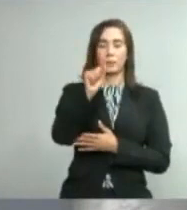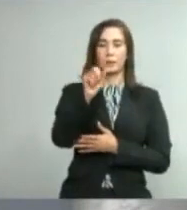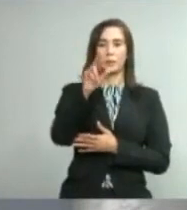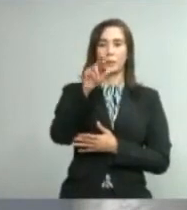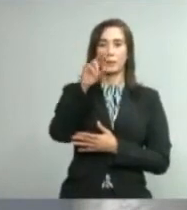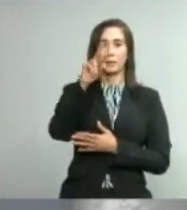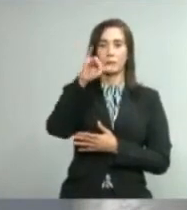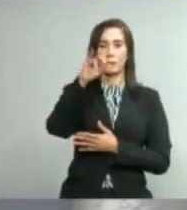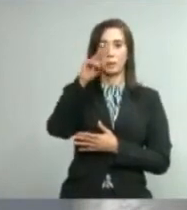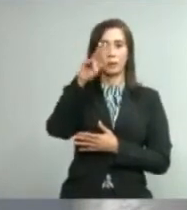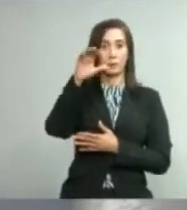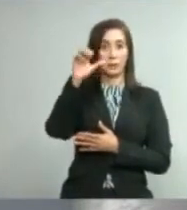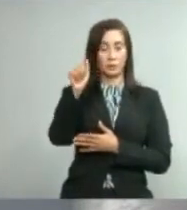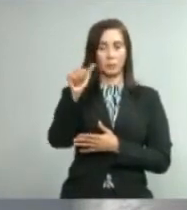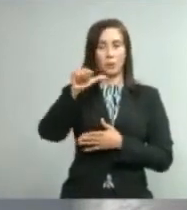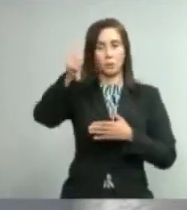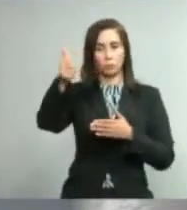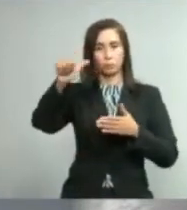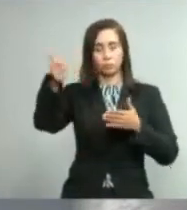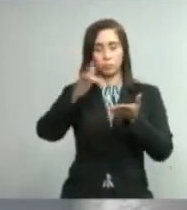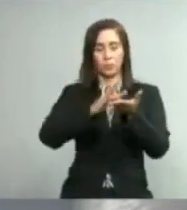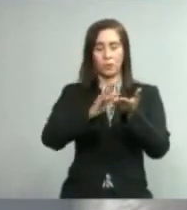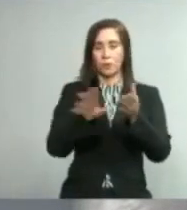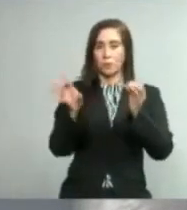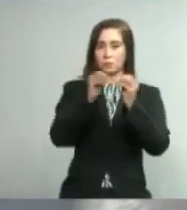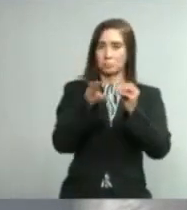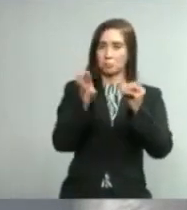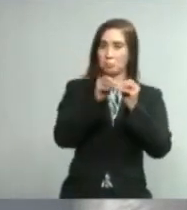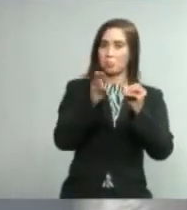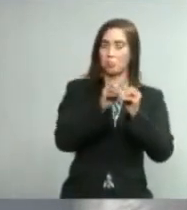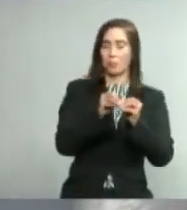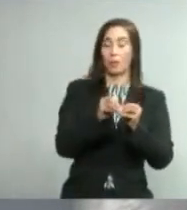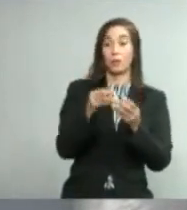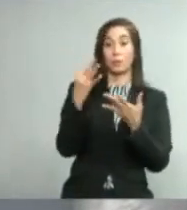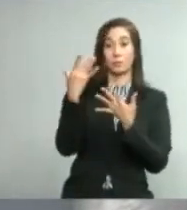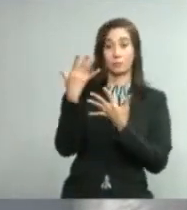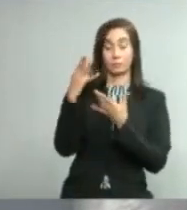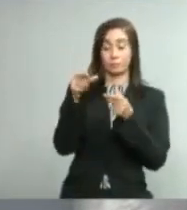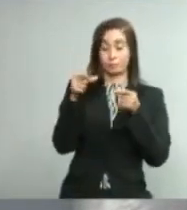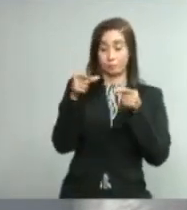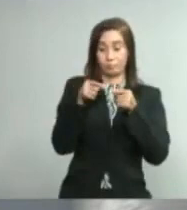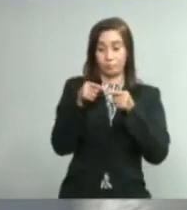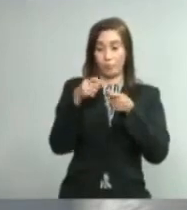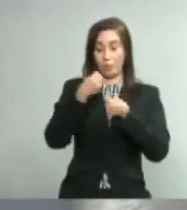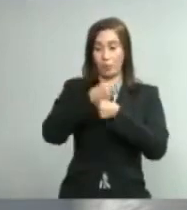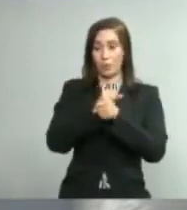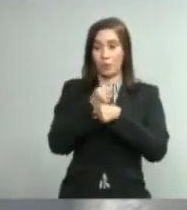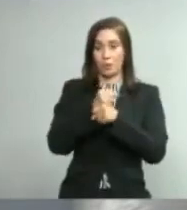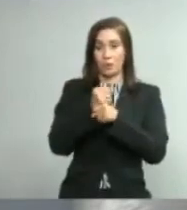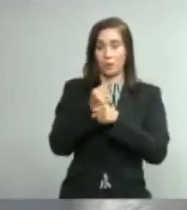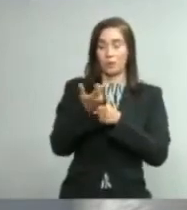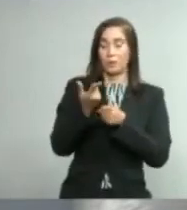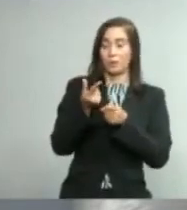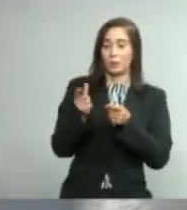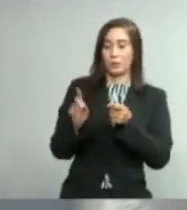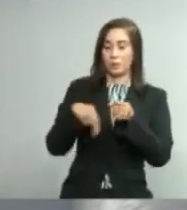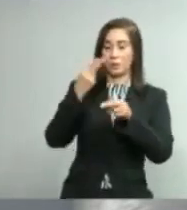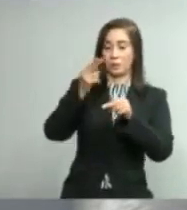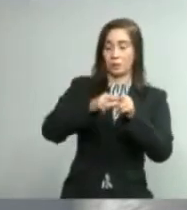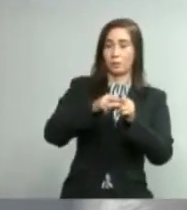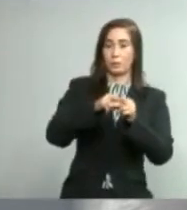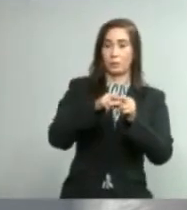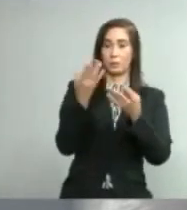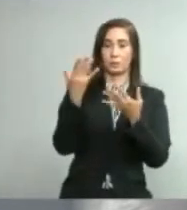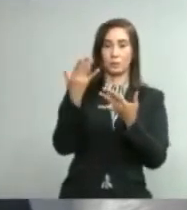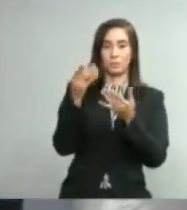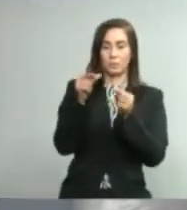ido entrando simultáneamente la llegada de los insumos incluso ha sido irregular al propio Laboratorio Nacional